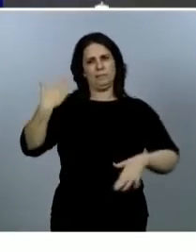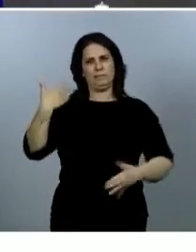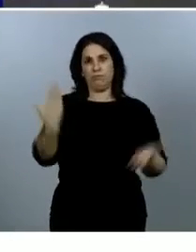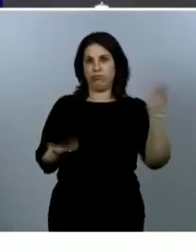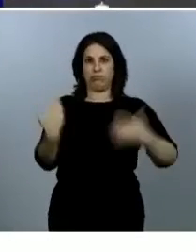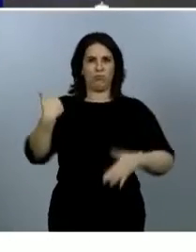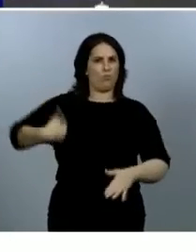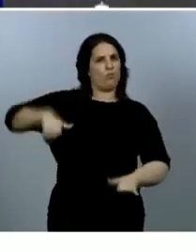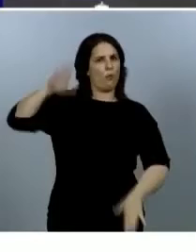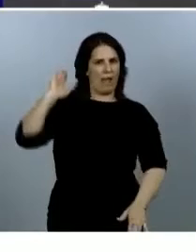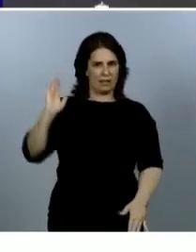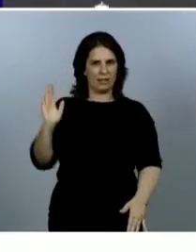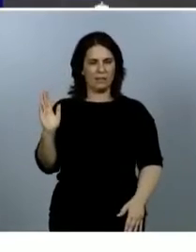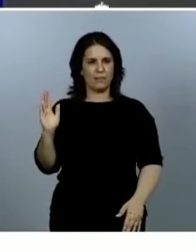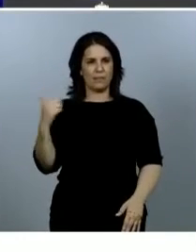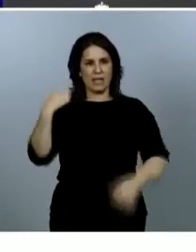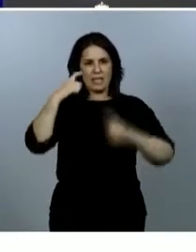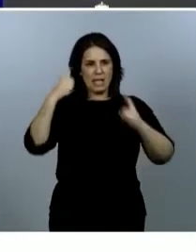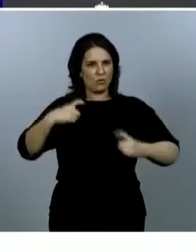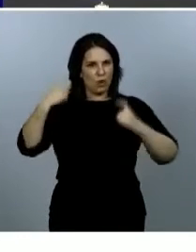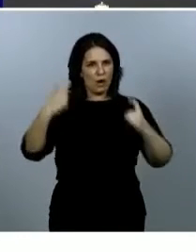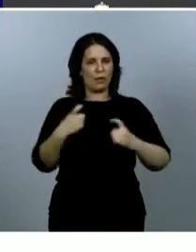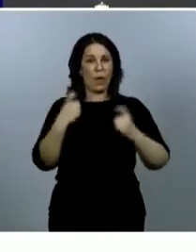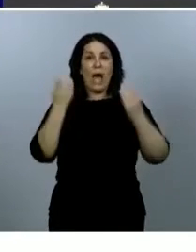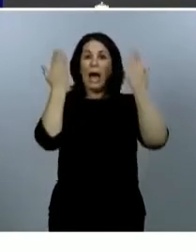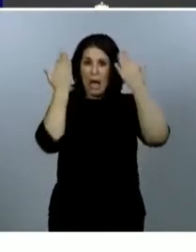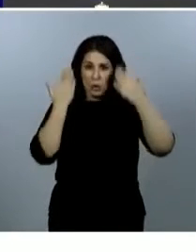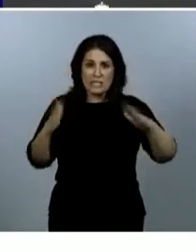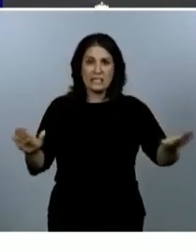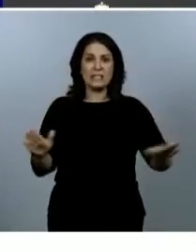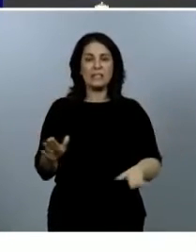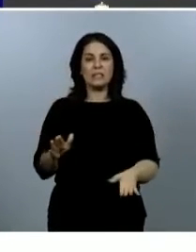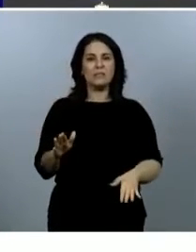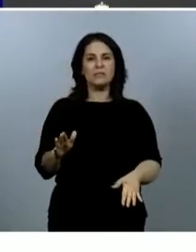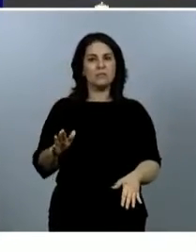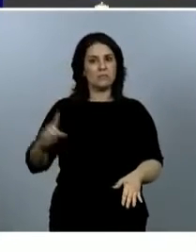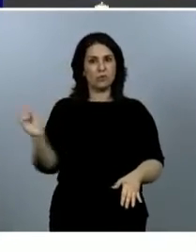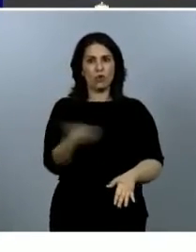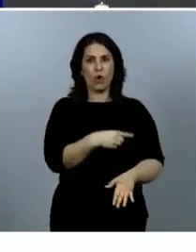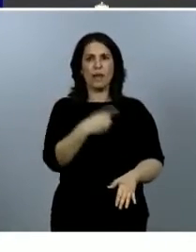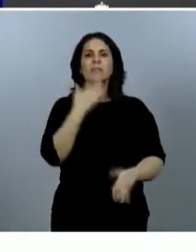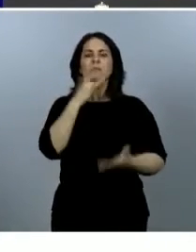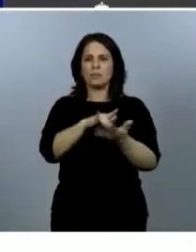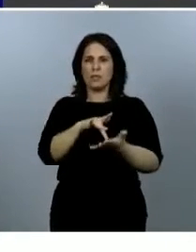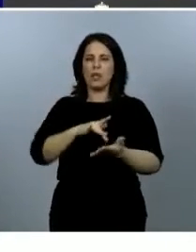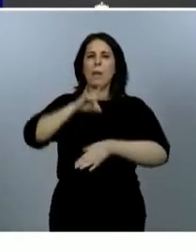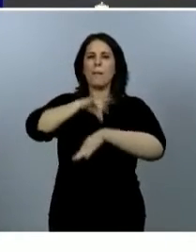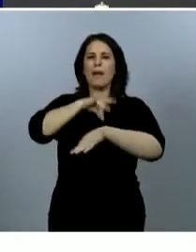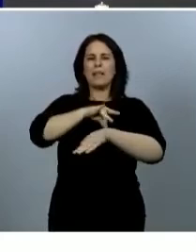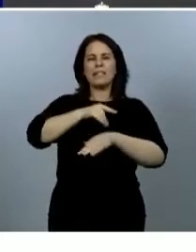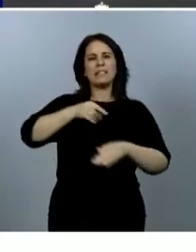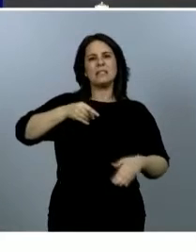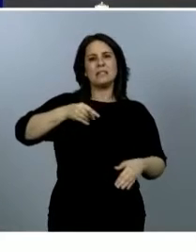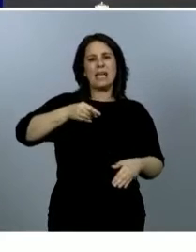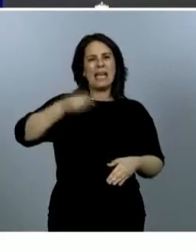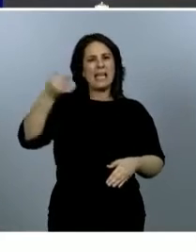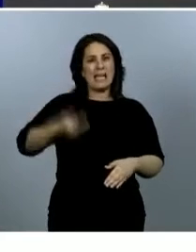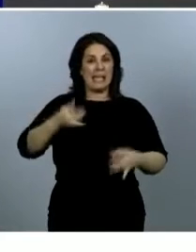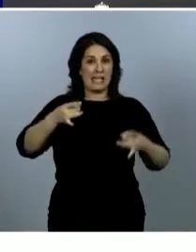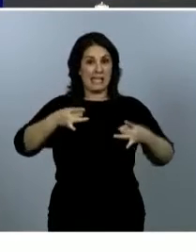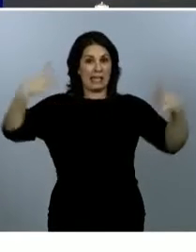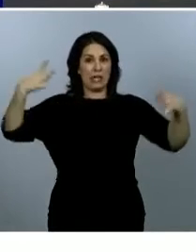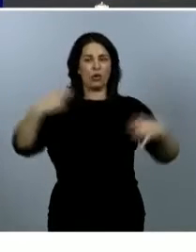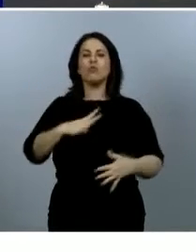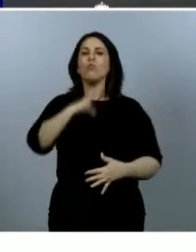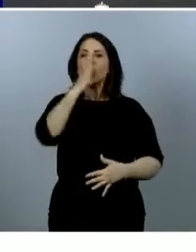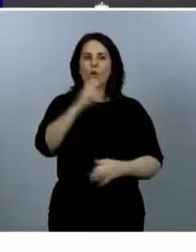Y aún así, teníamos casi todas ocupadas con pacientes críticos por coronavirus. La parte azul